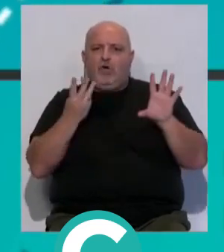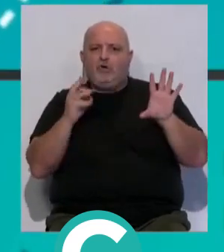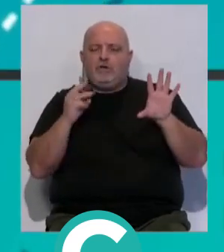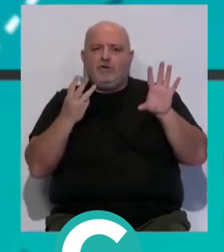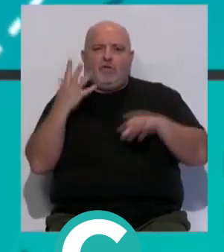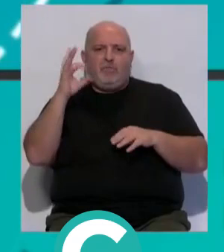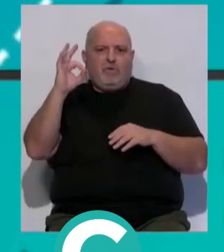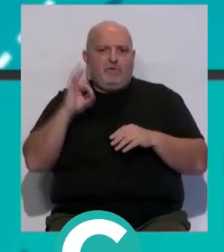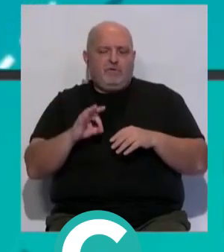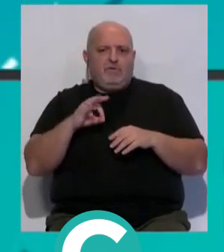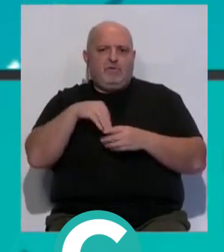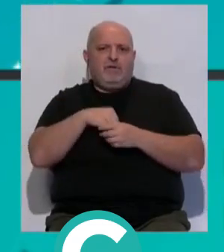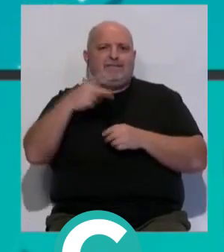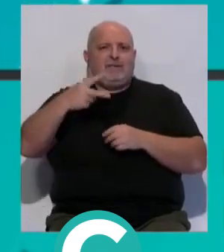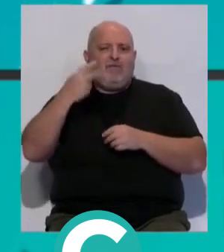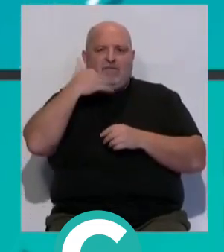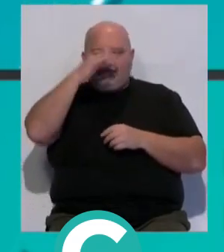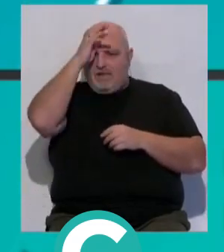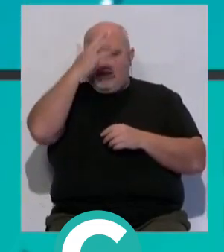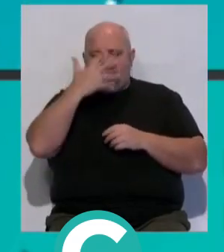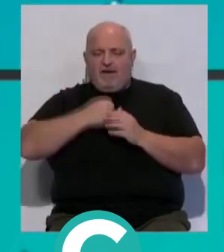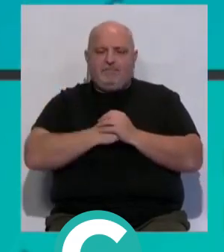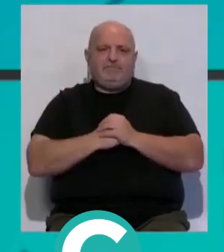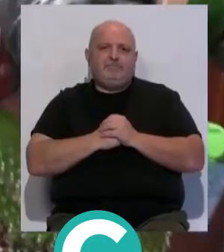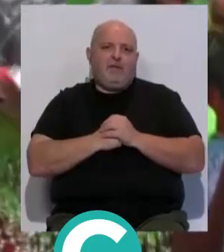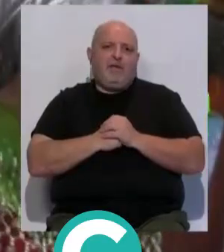-85% en el segundo fin de semana de carnaval.